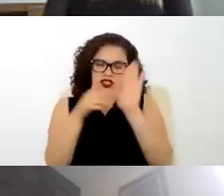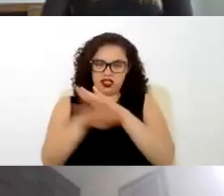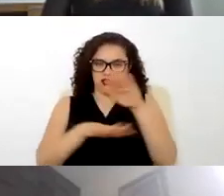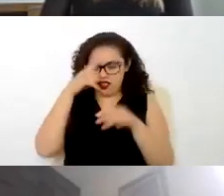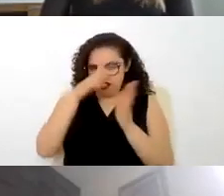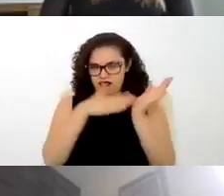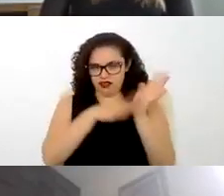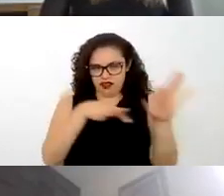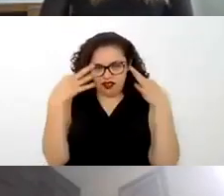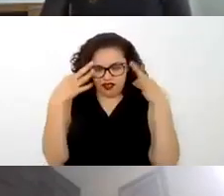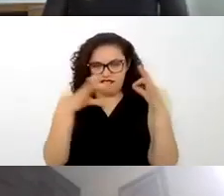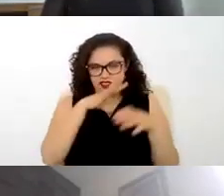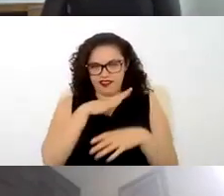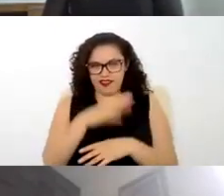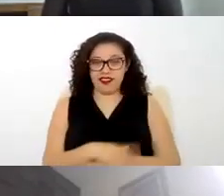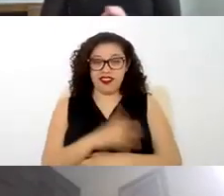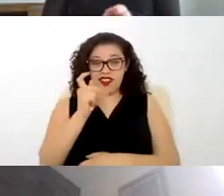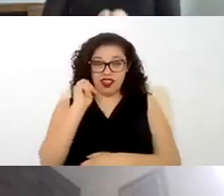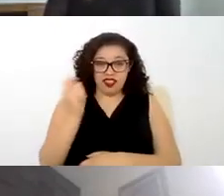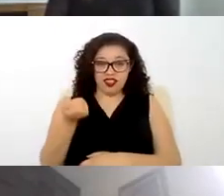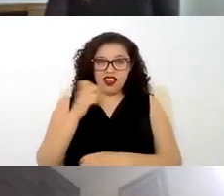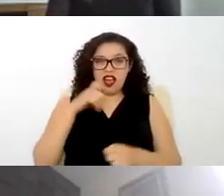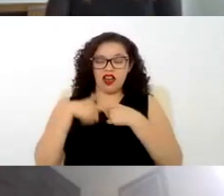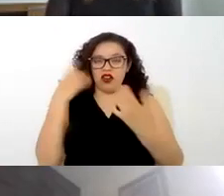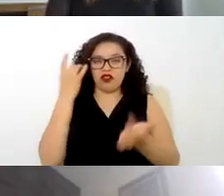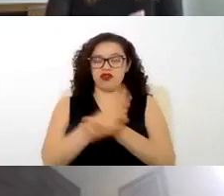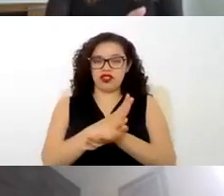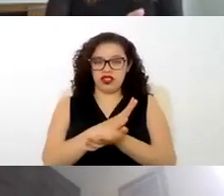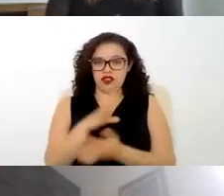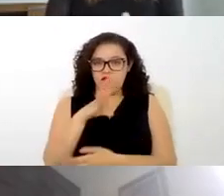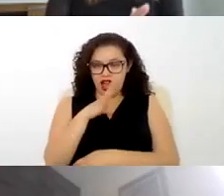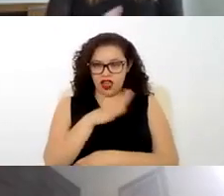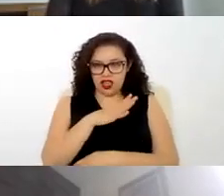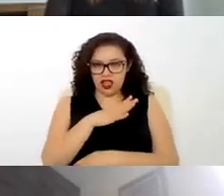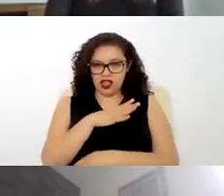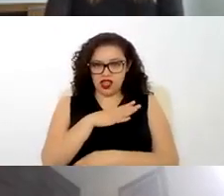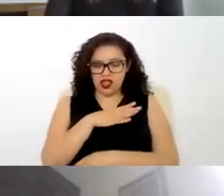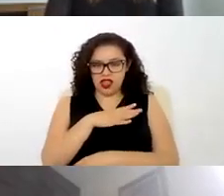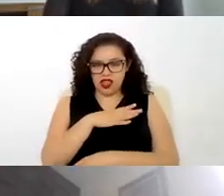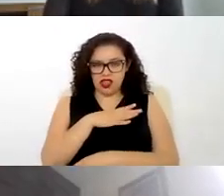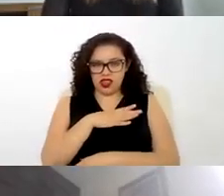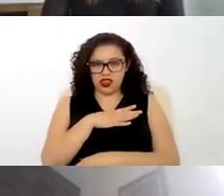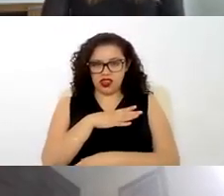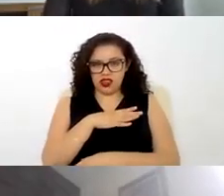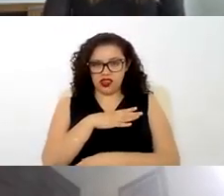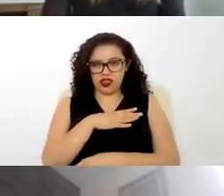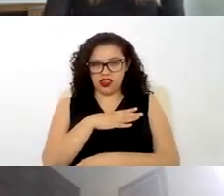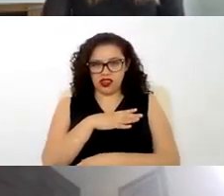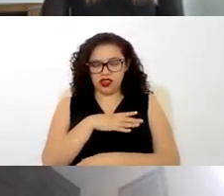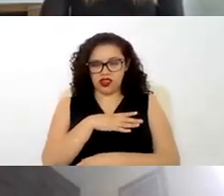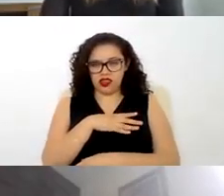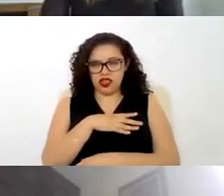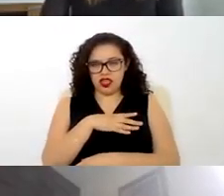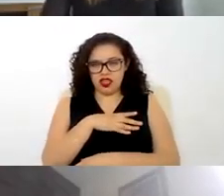documento esto no quiere decir que sean los únicos extremos que se pueden alcanzar siempre y cuando